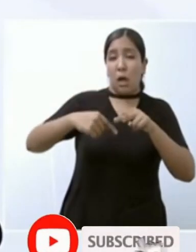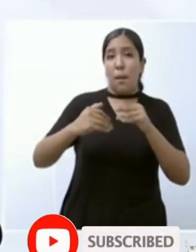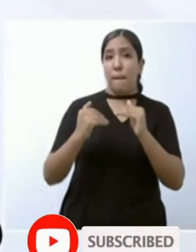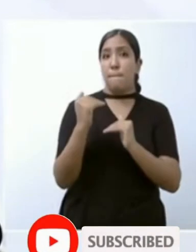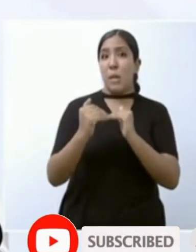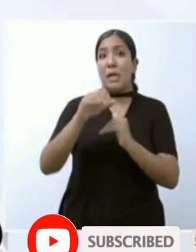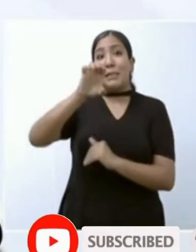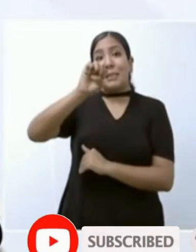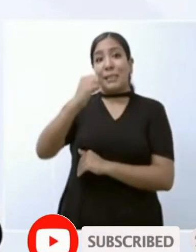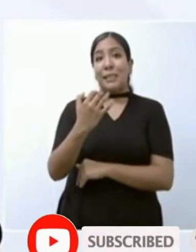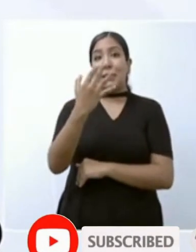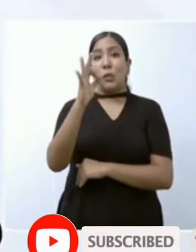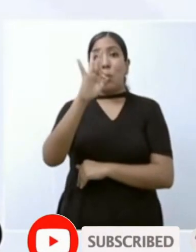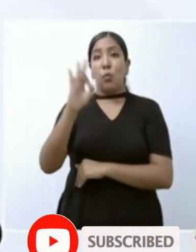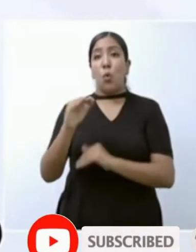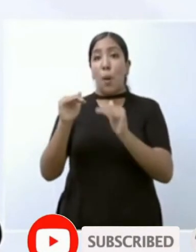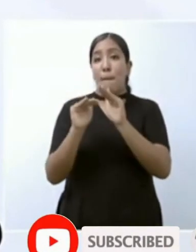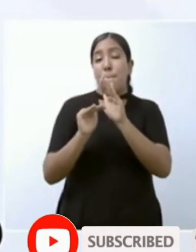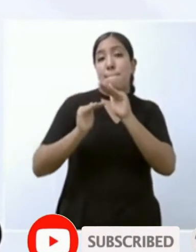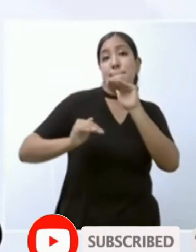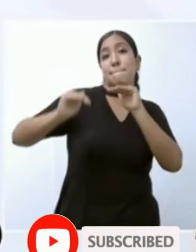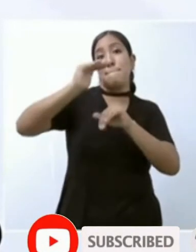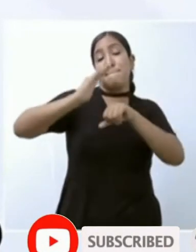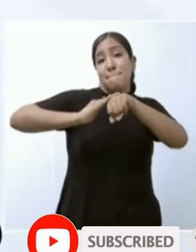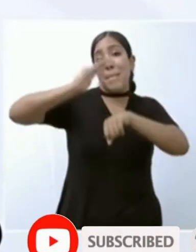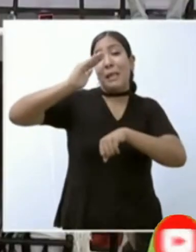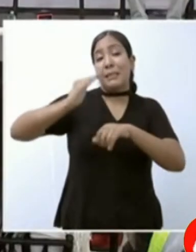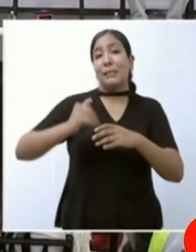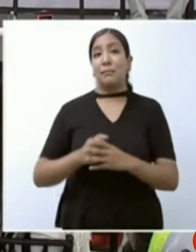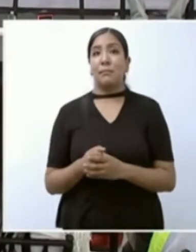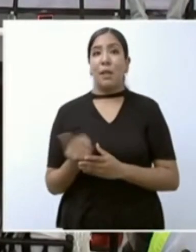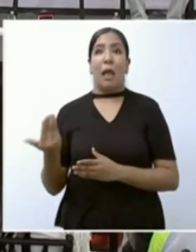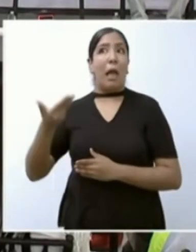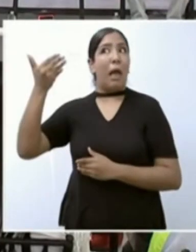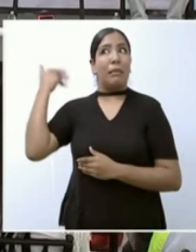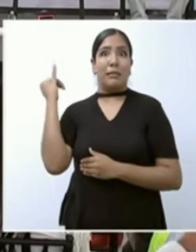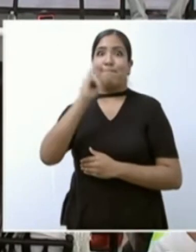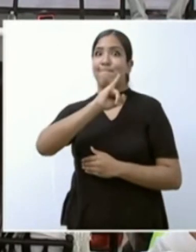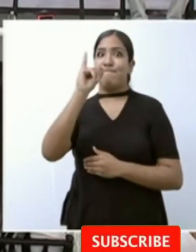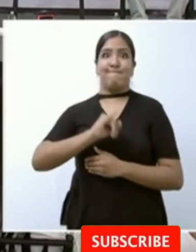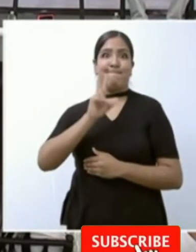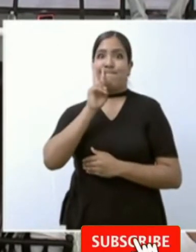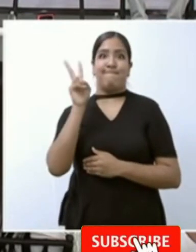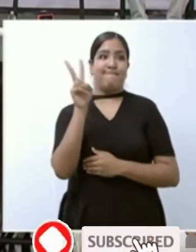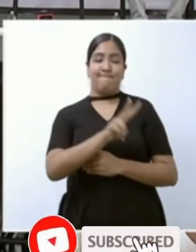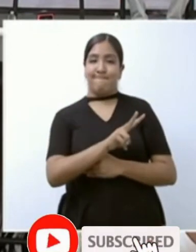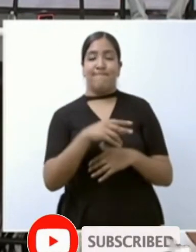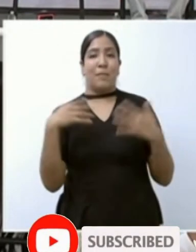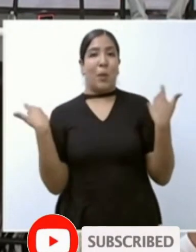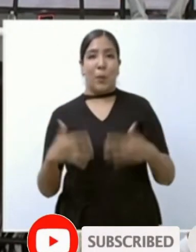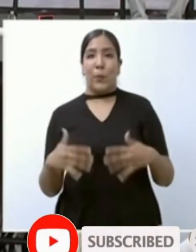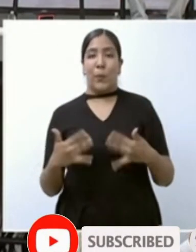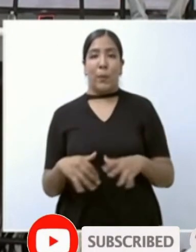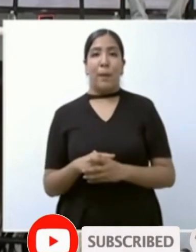65% lo que no sucedía en tres